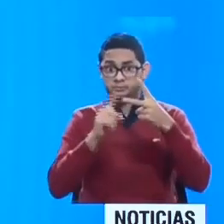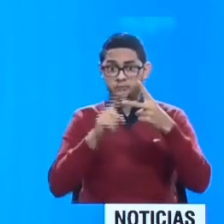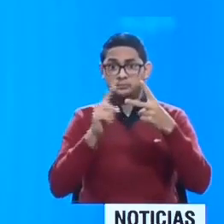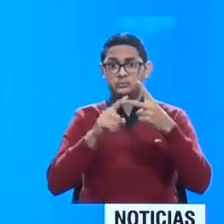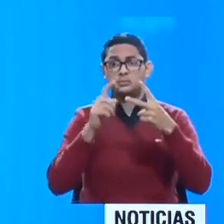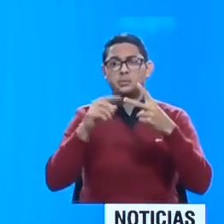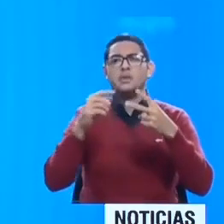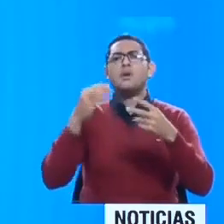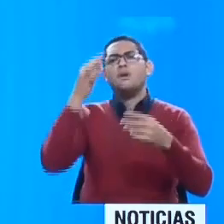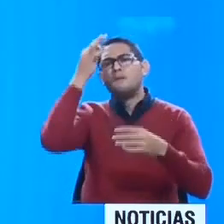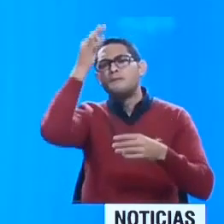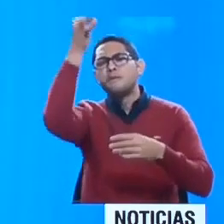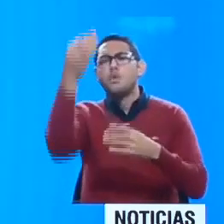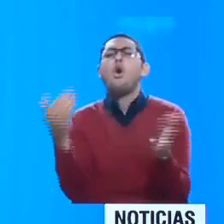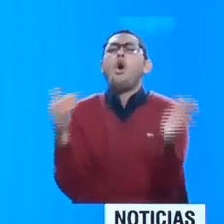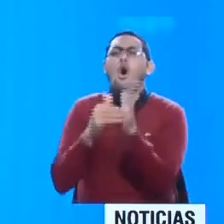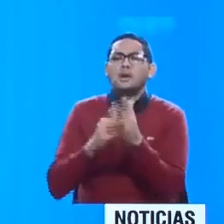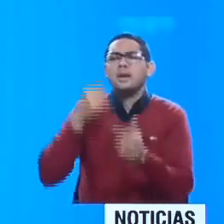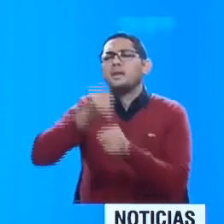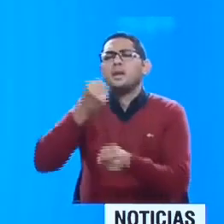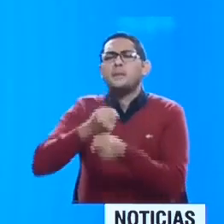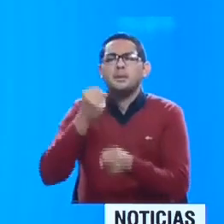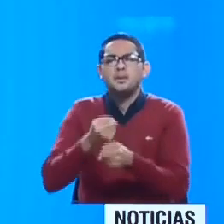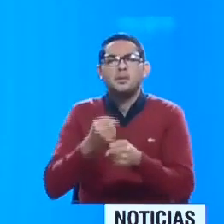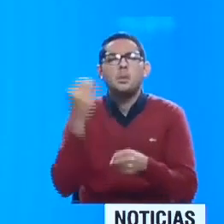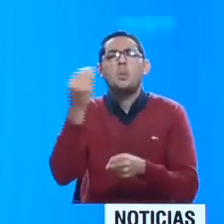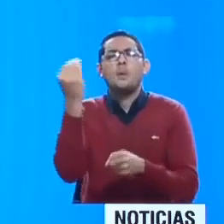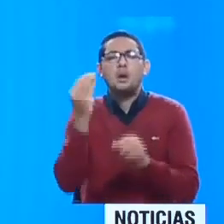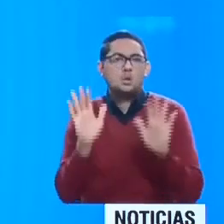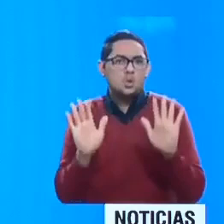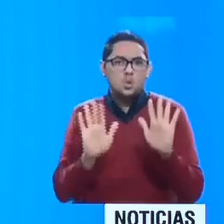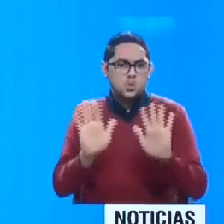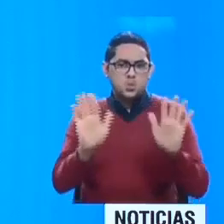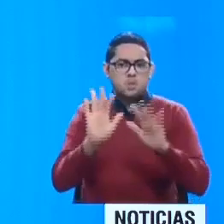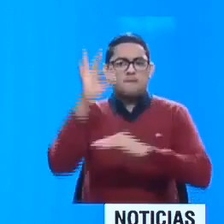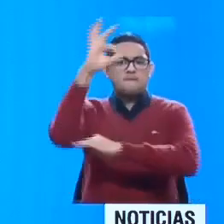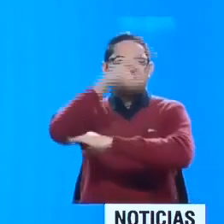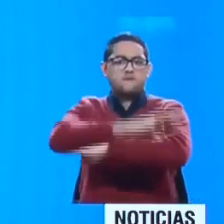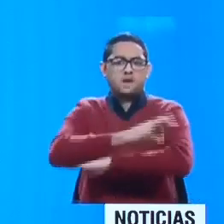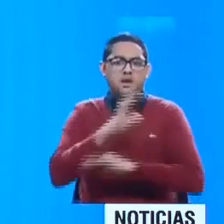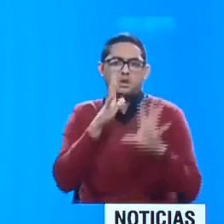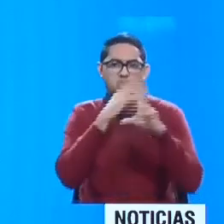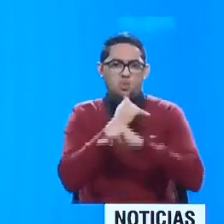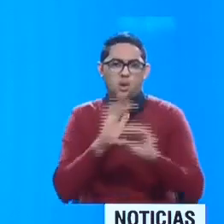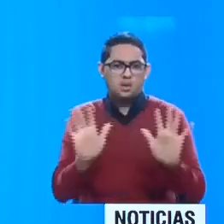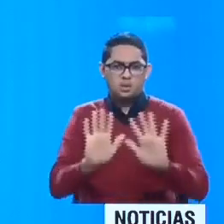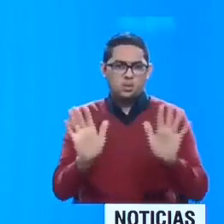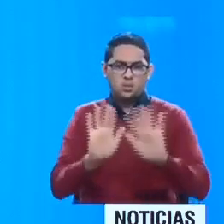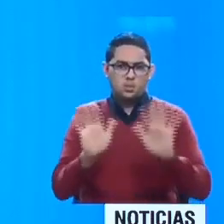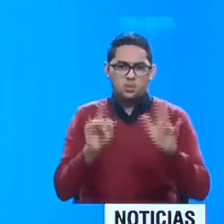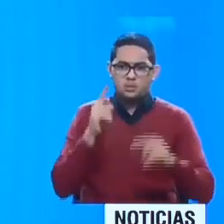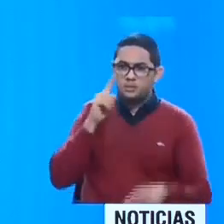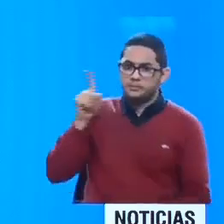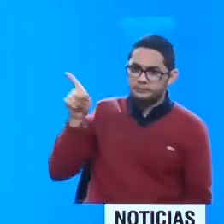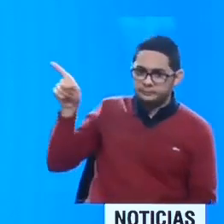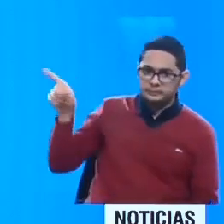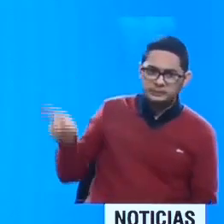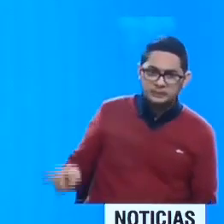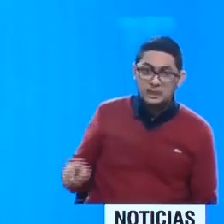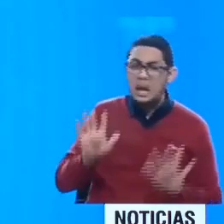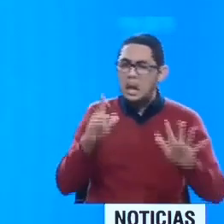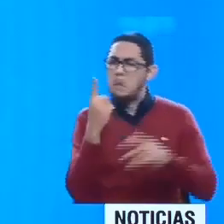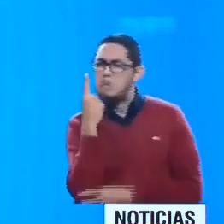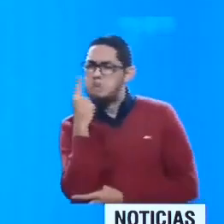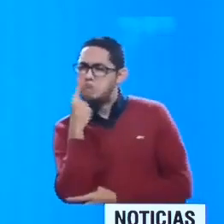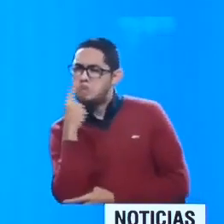fecha todavía y que va a seguir el análisis de los índices de contagio, los índices